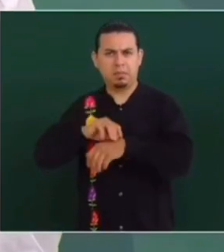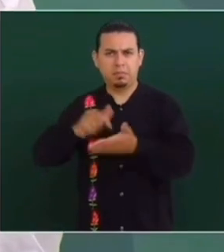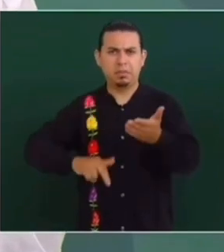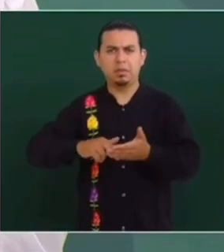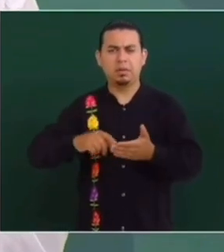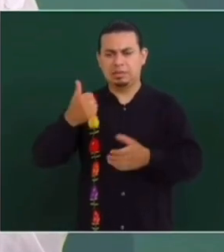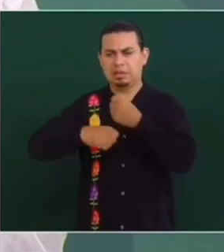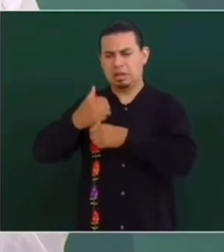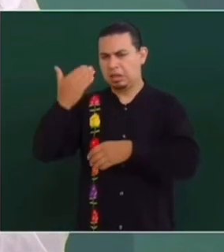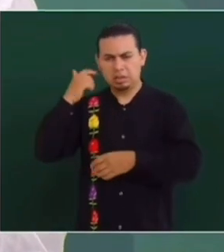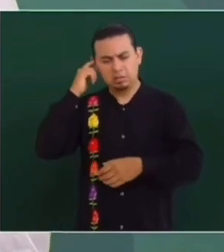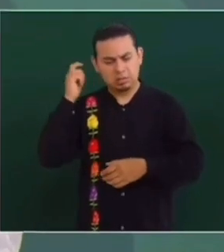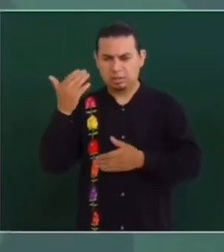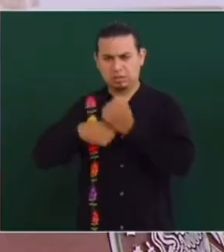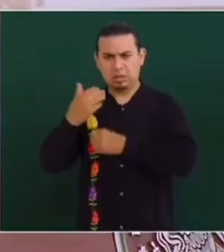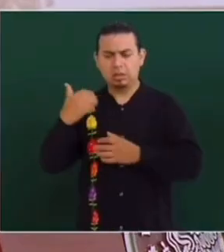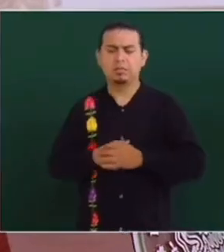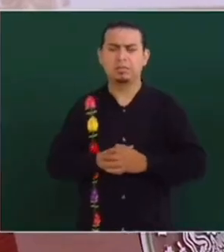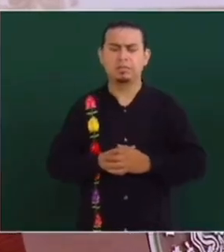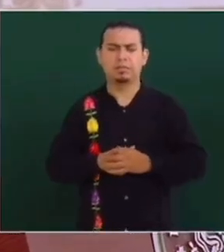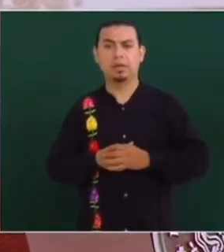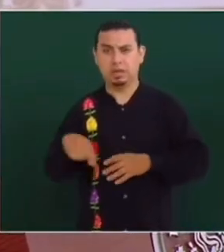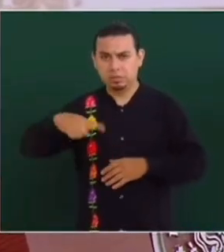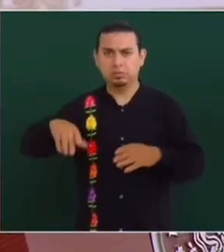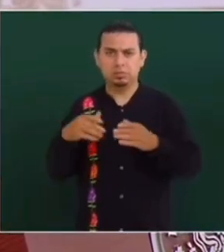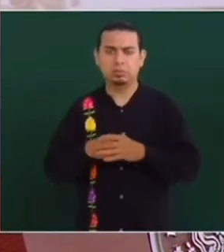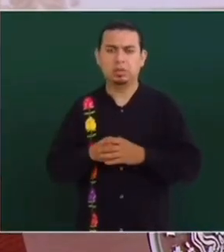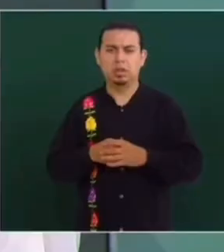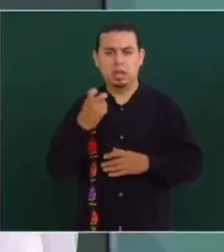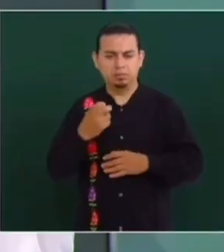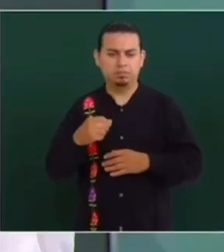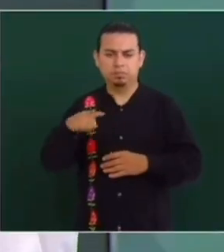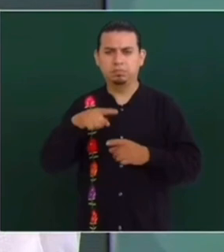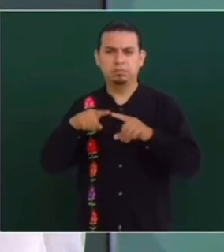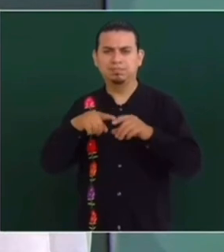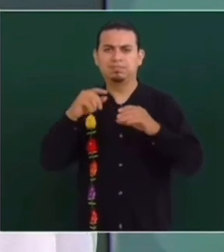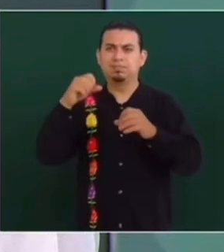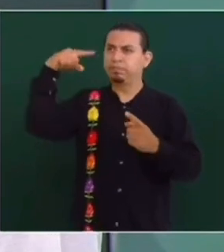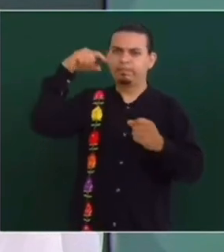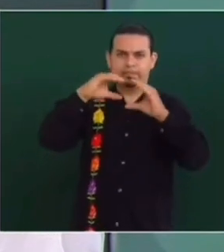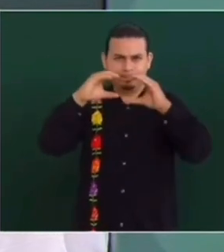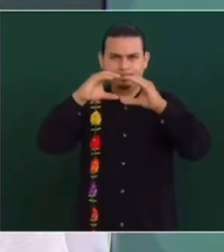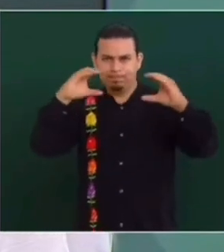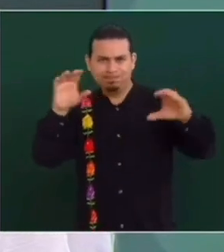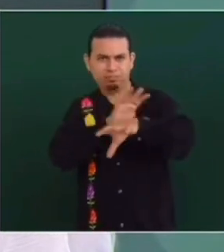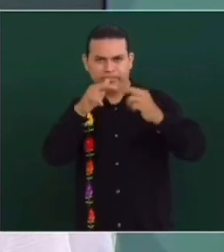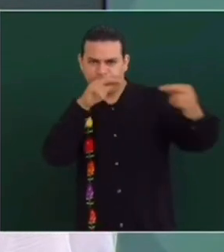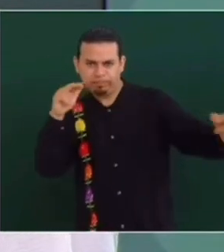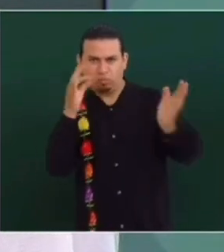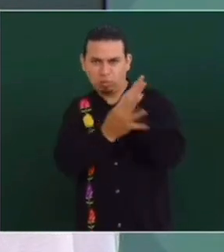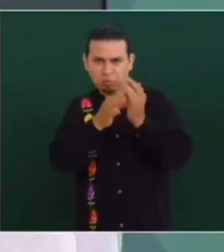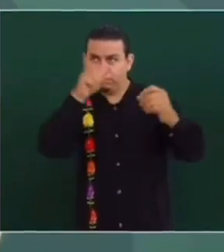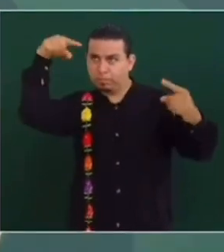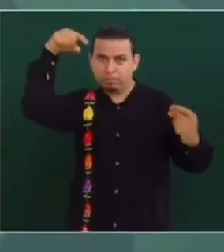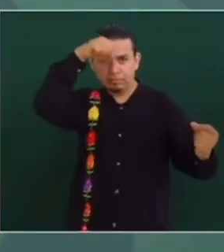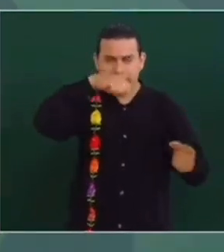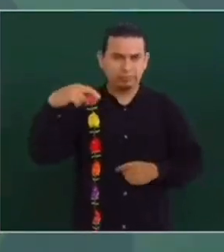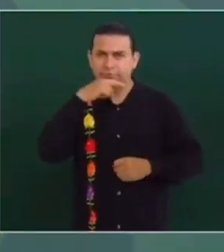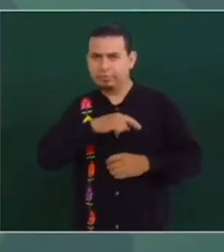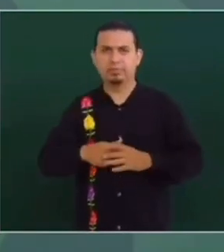concesión el sexenio pasado y tiene la red de fibra óptica para